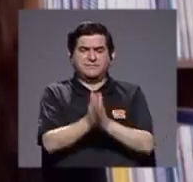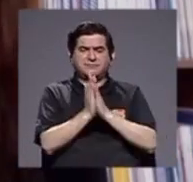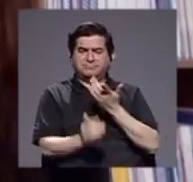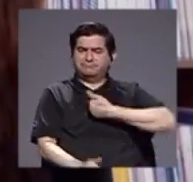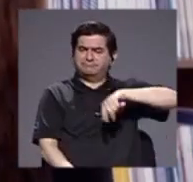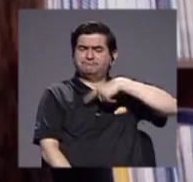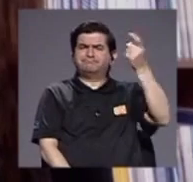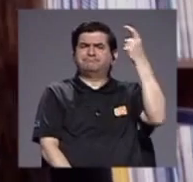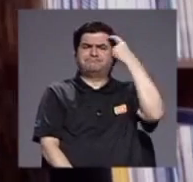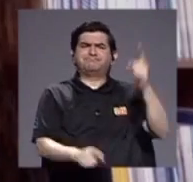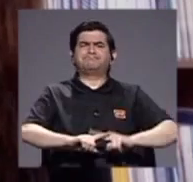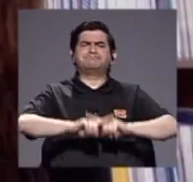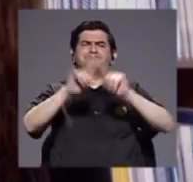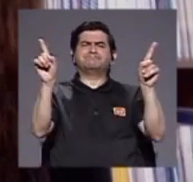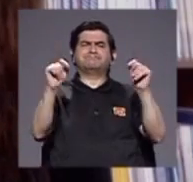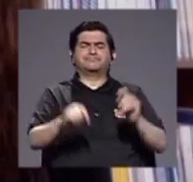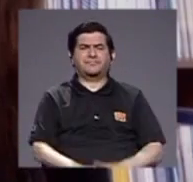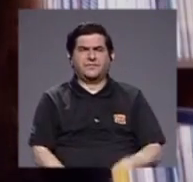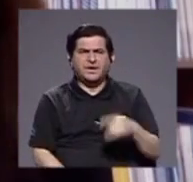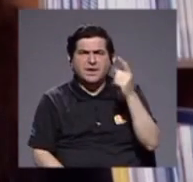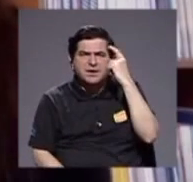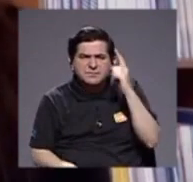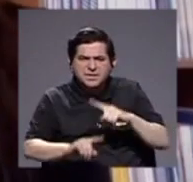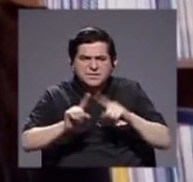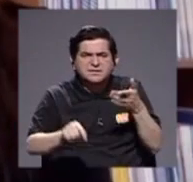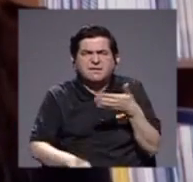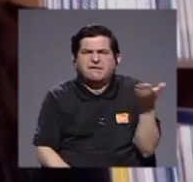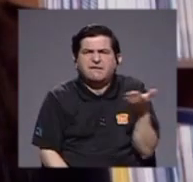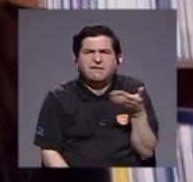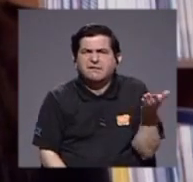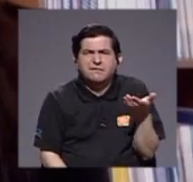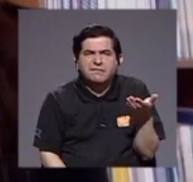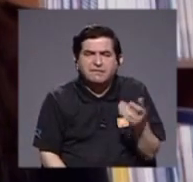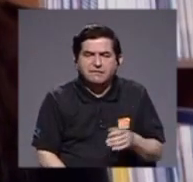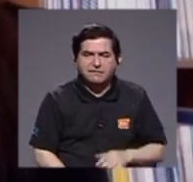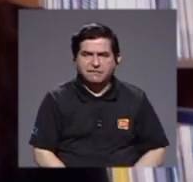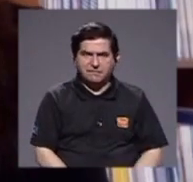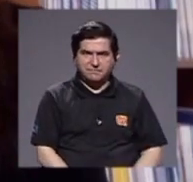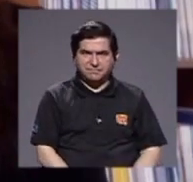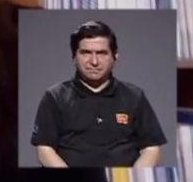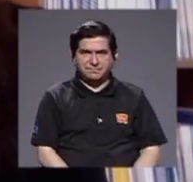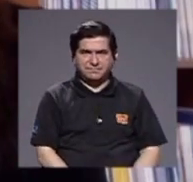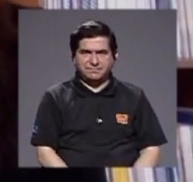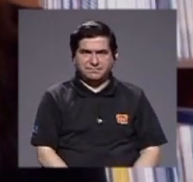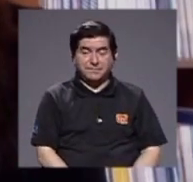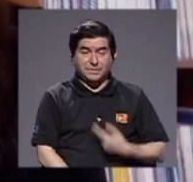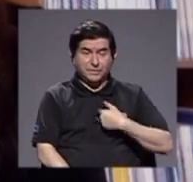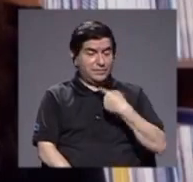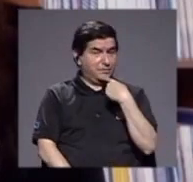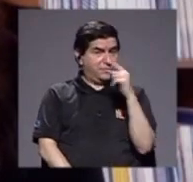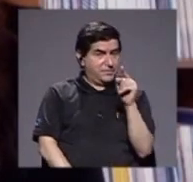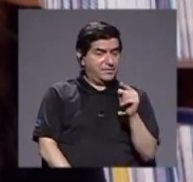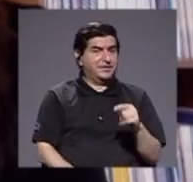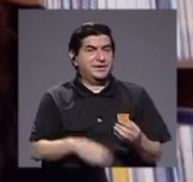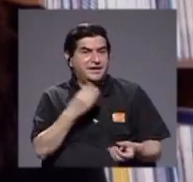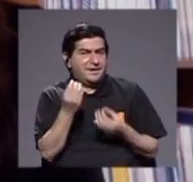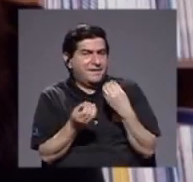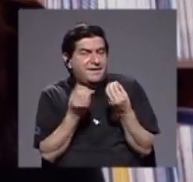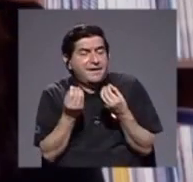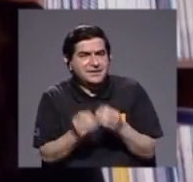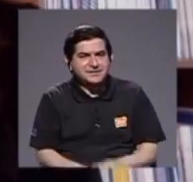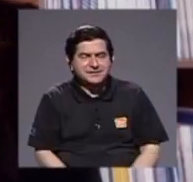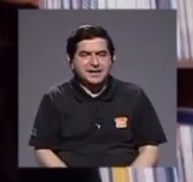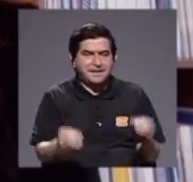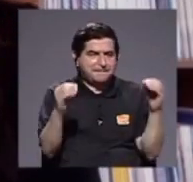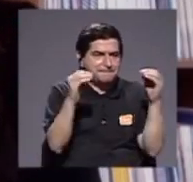distinto pensar distinto en qué sentido Juandra bueno yo diría en cómo hacer más